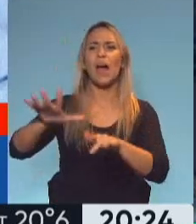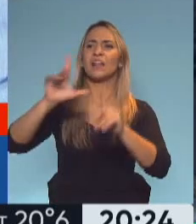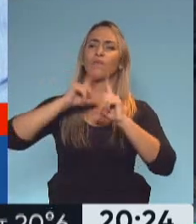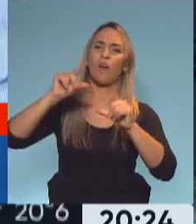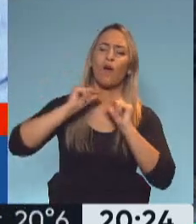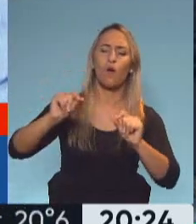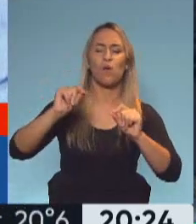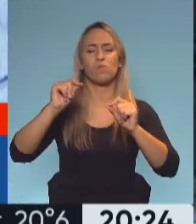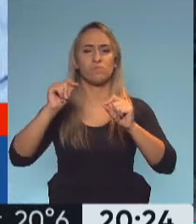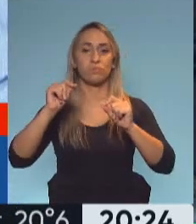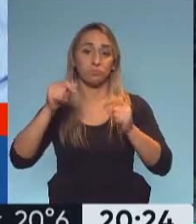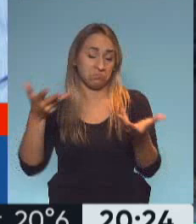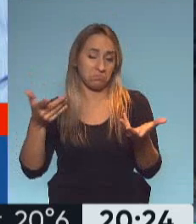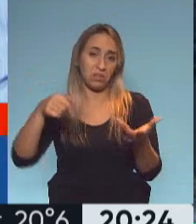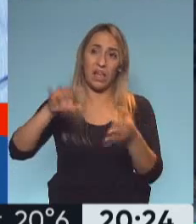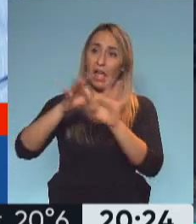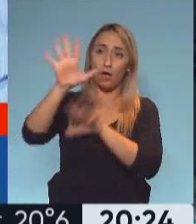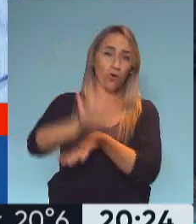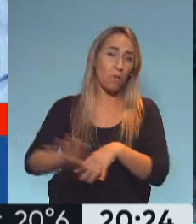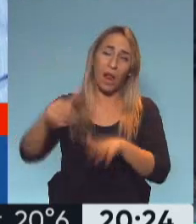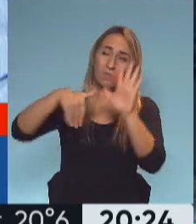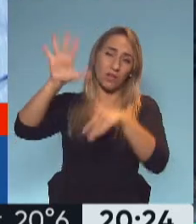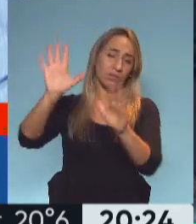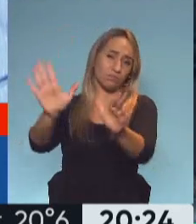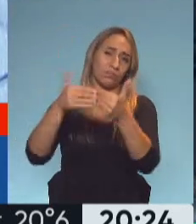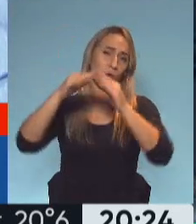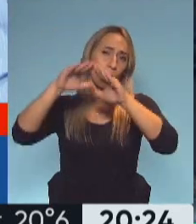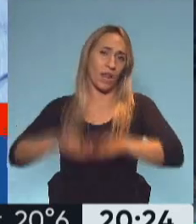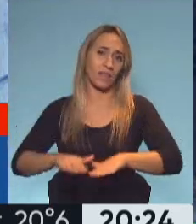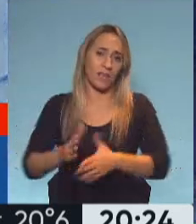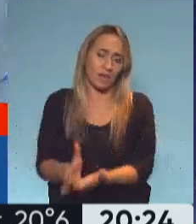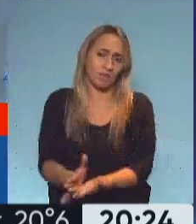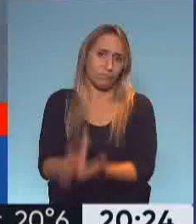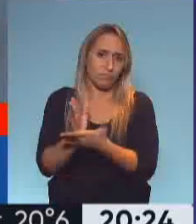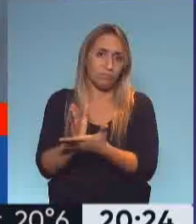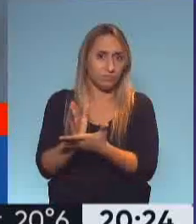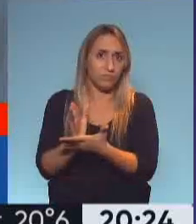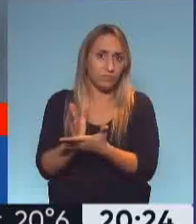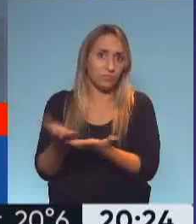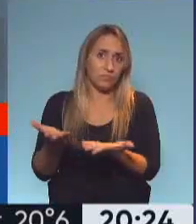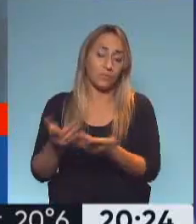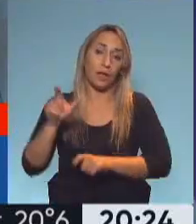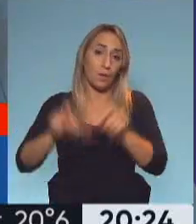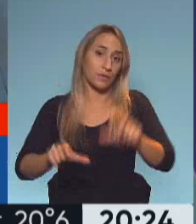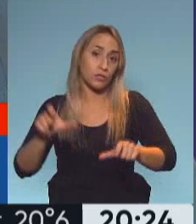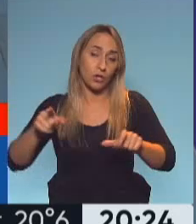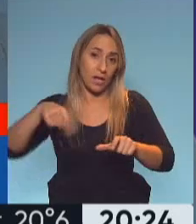reclamos, etc. Hoy casi toda Europa está cerrada con una cuarentena absolutamente estricta y la gente la